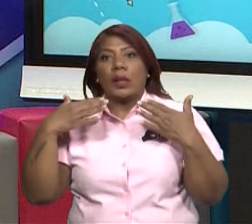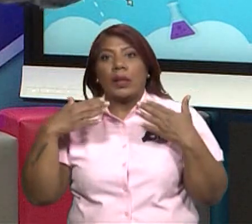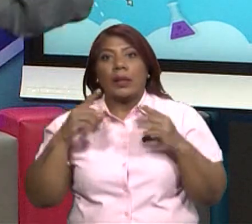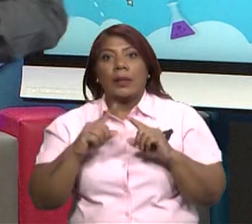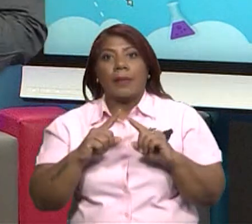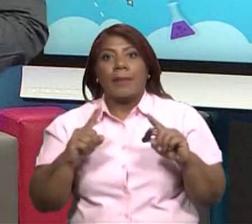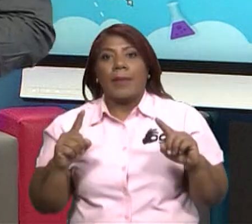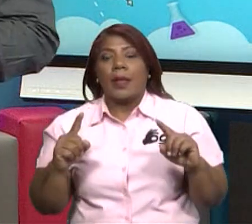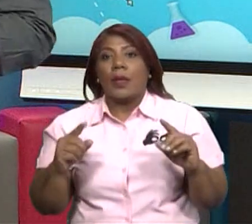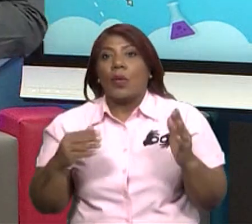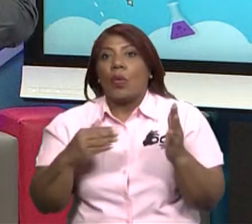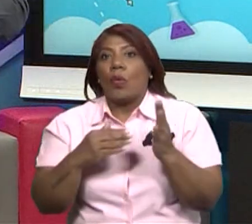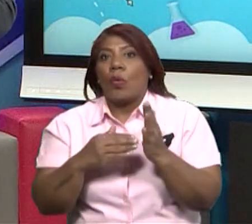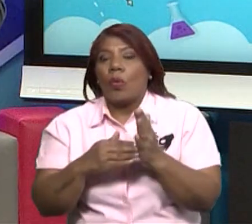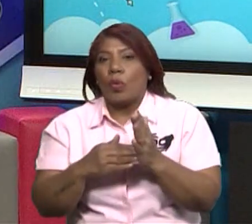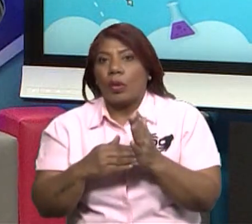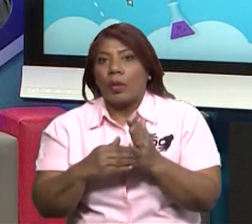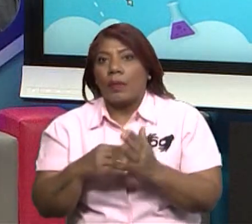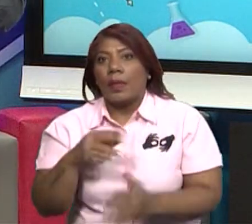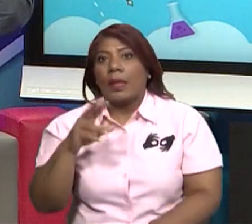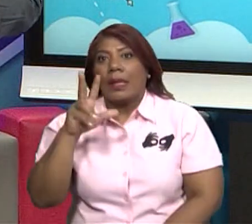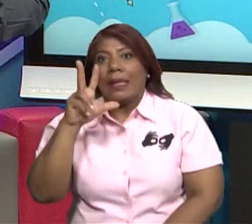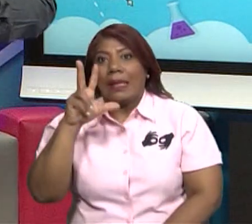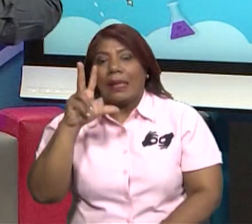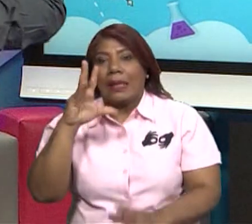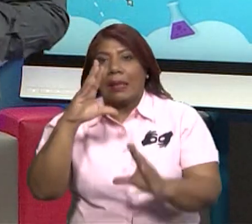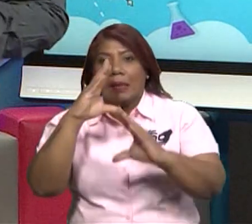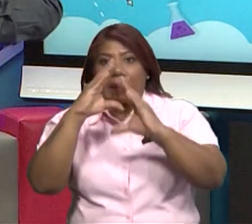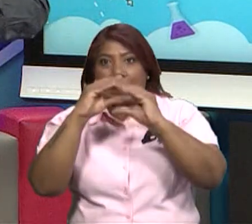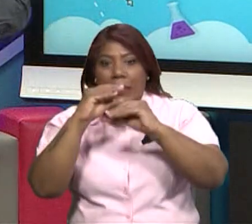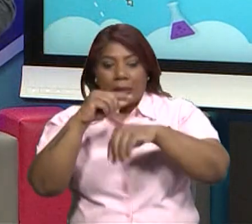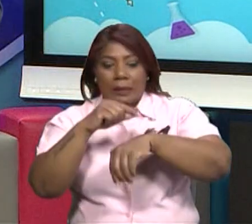ponte abrigo porque eso se ponía frío.